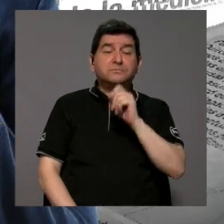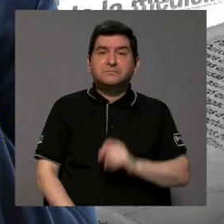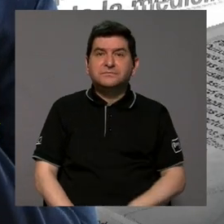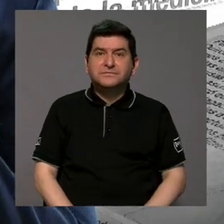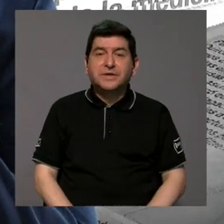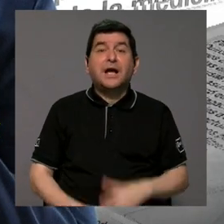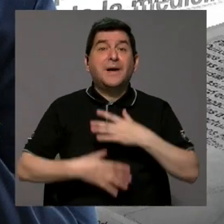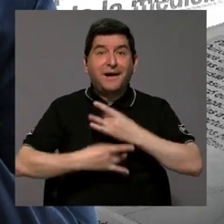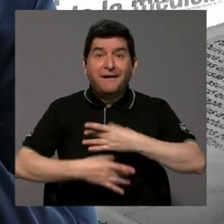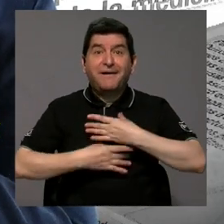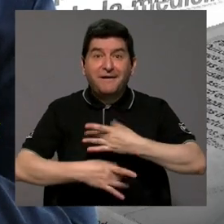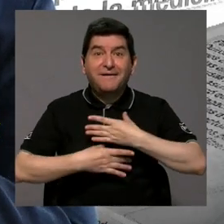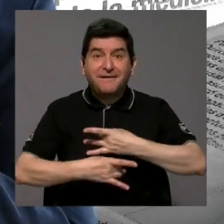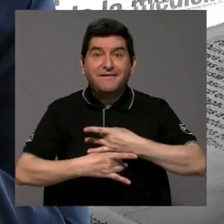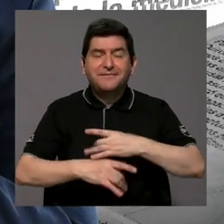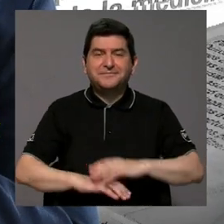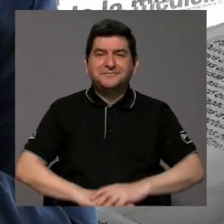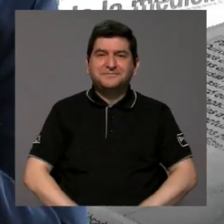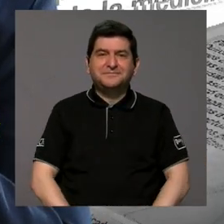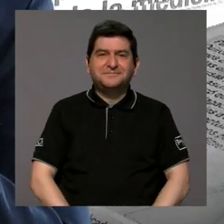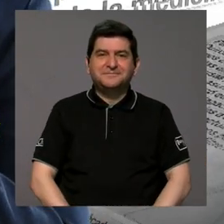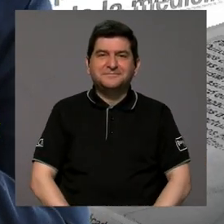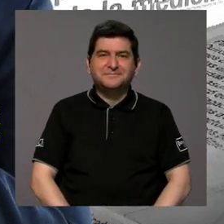y eso es algo muy interesante